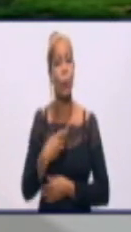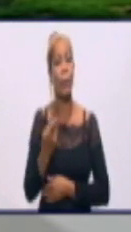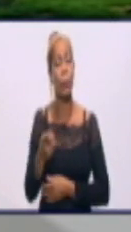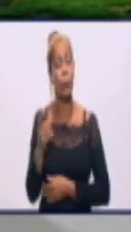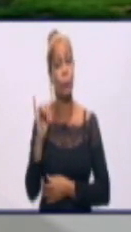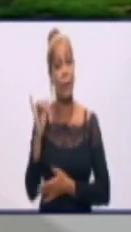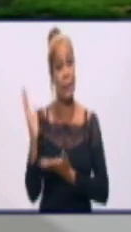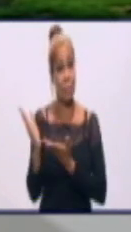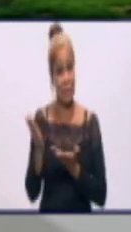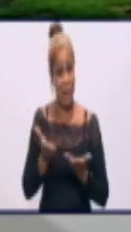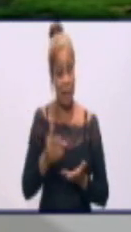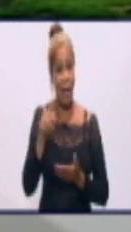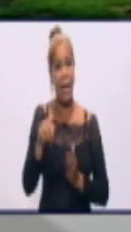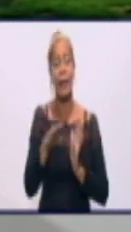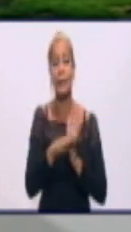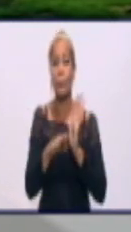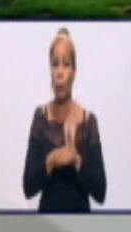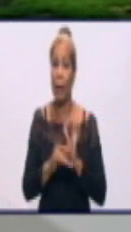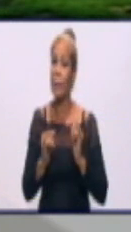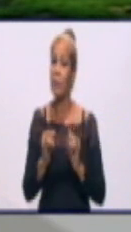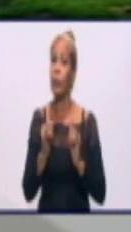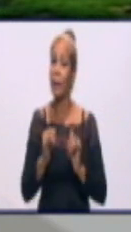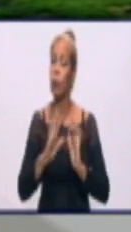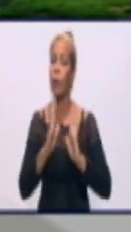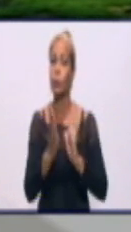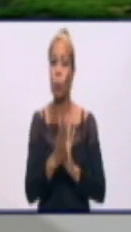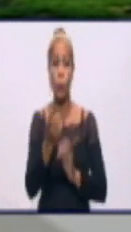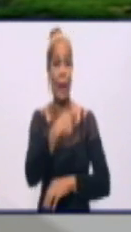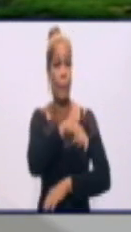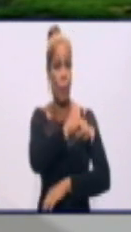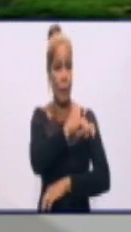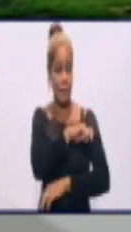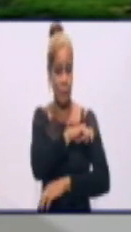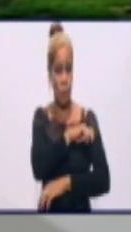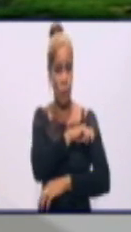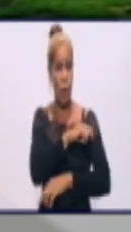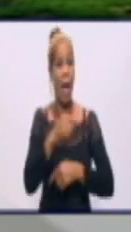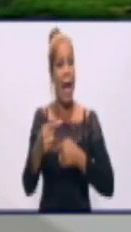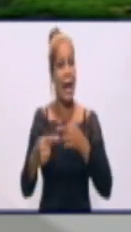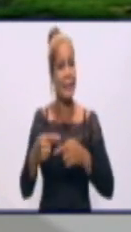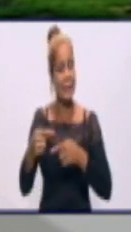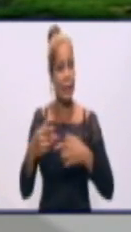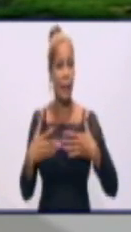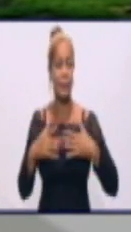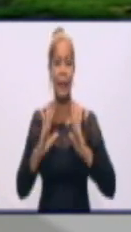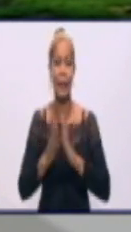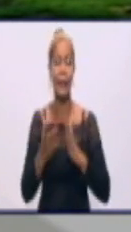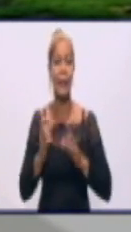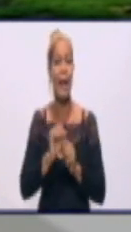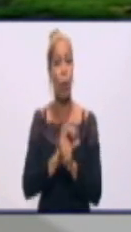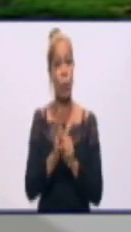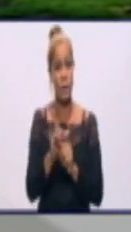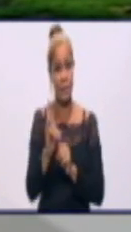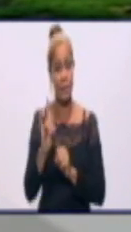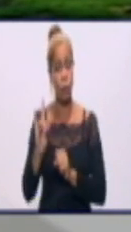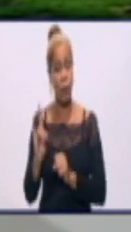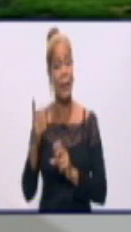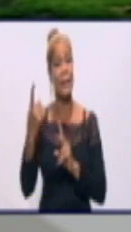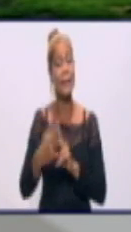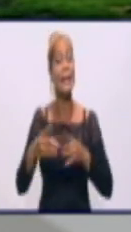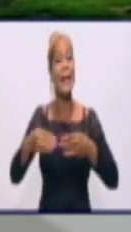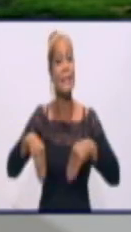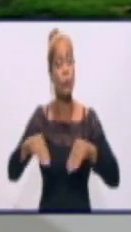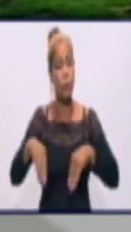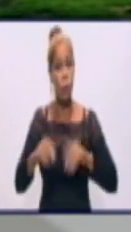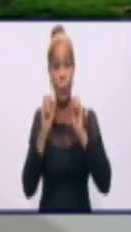informativo actualizando a la población acerca del enfrentamiento a la COVID-19 y el panorama epidemiológico que